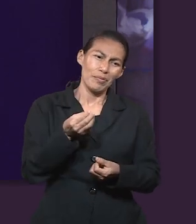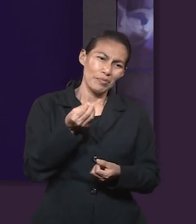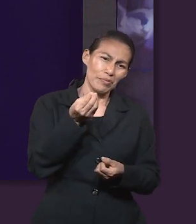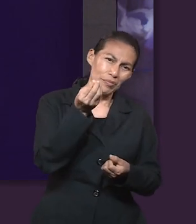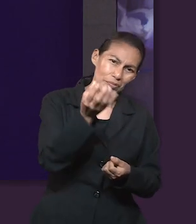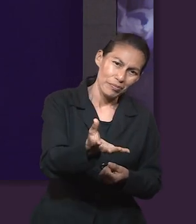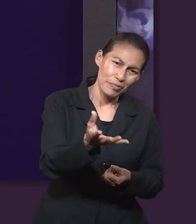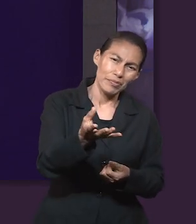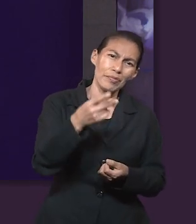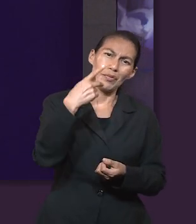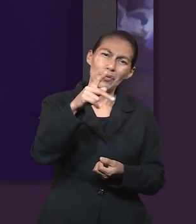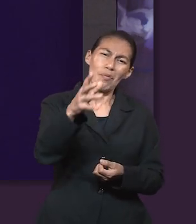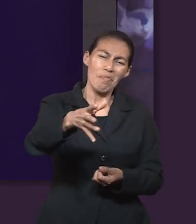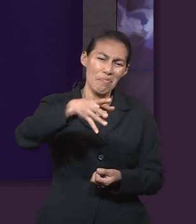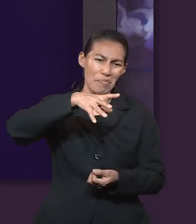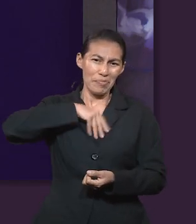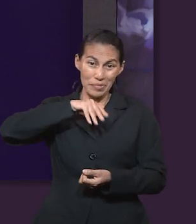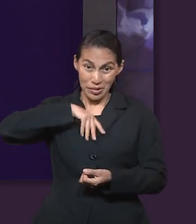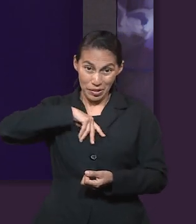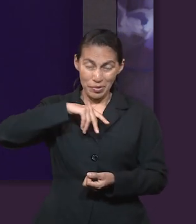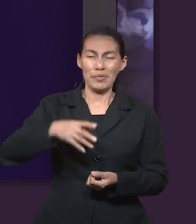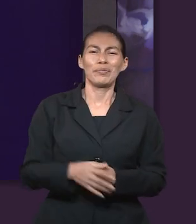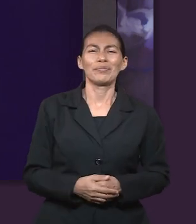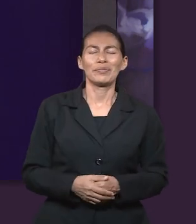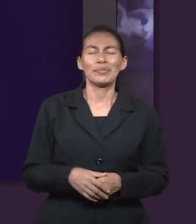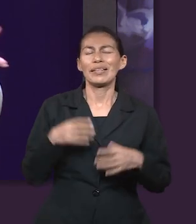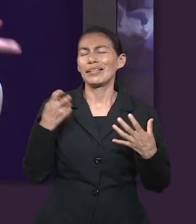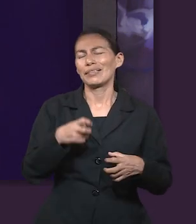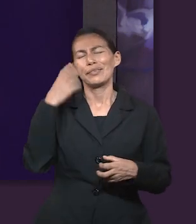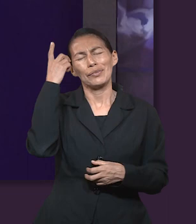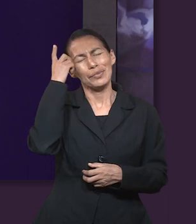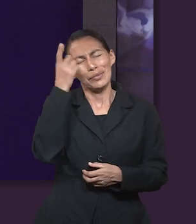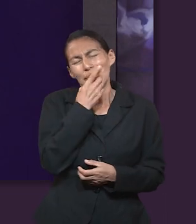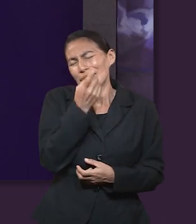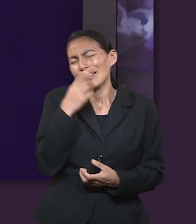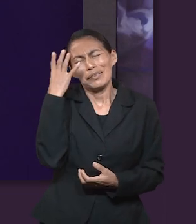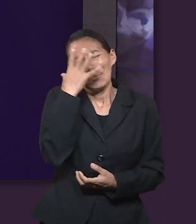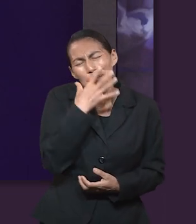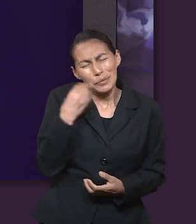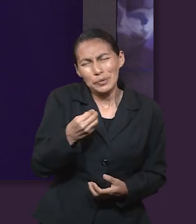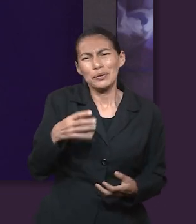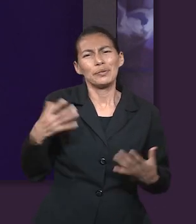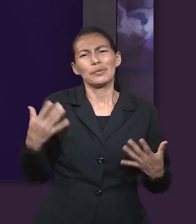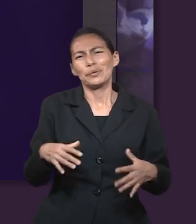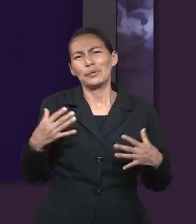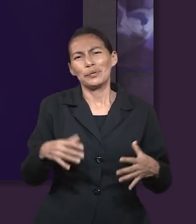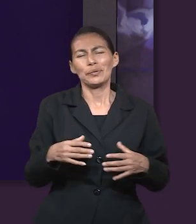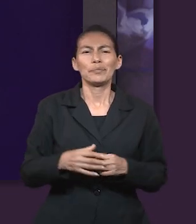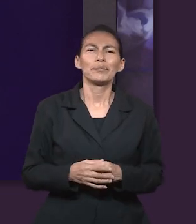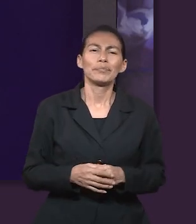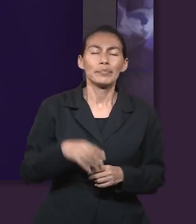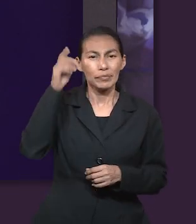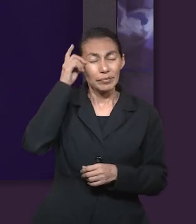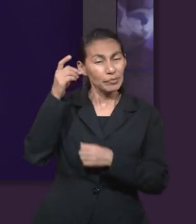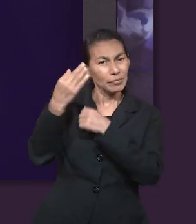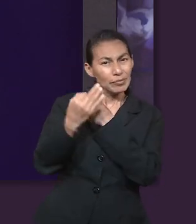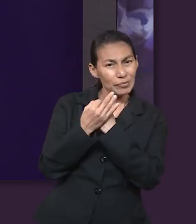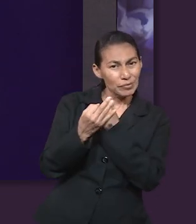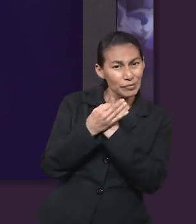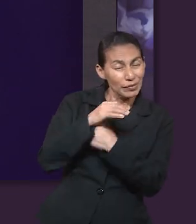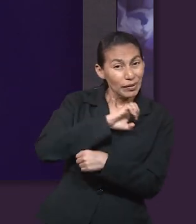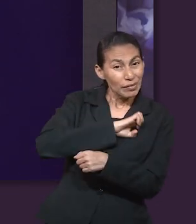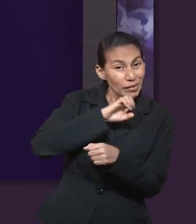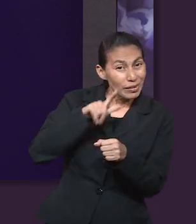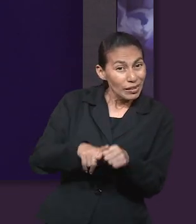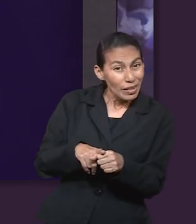nombre, tú eres mío. cuando tenemos algo que es nuestro, me imagino que en el caso de Jaime con su hijo o hija, no sé, este,